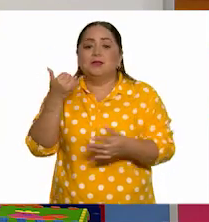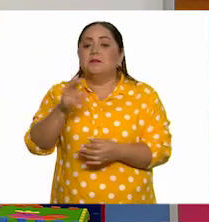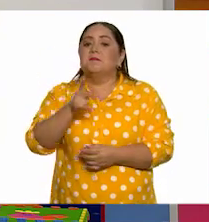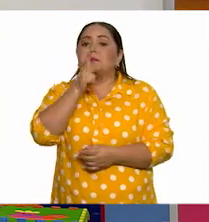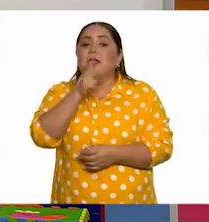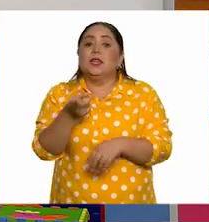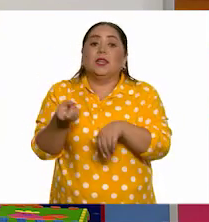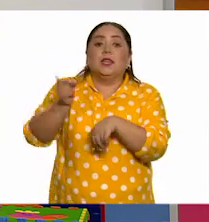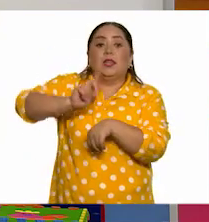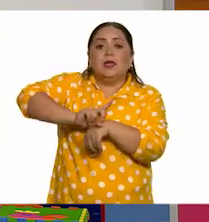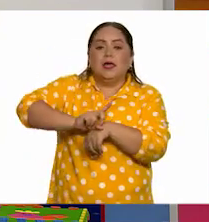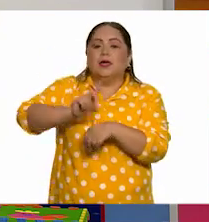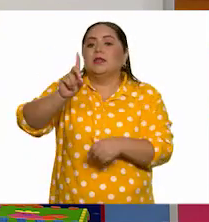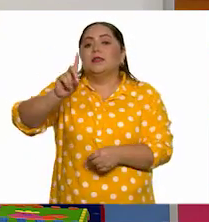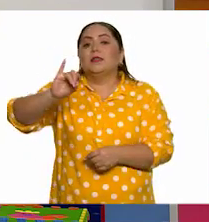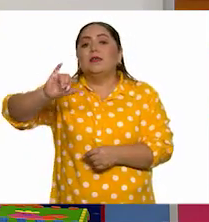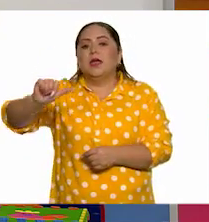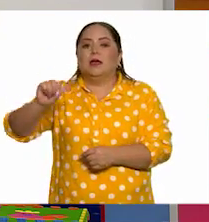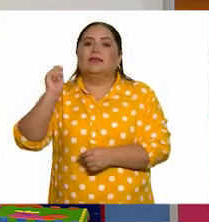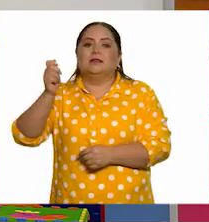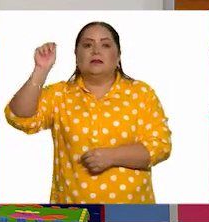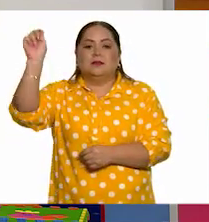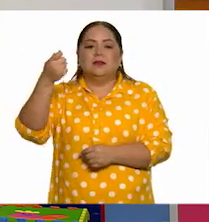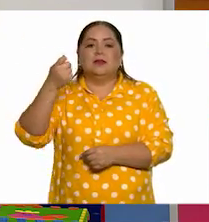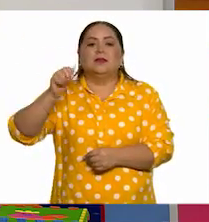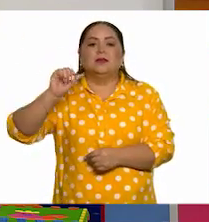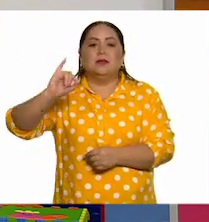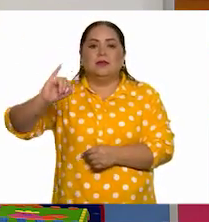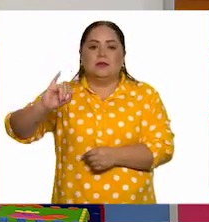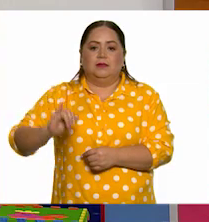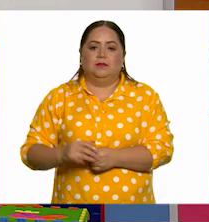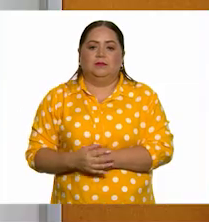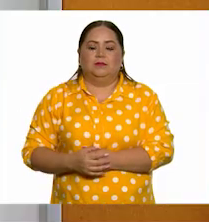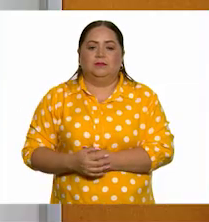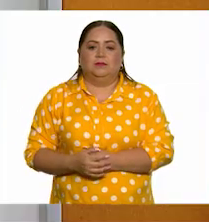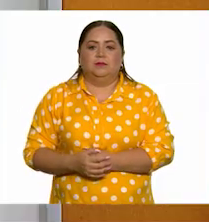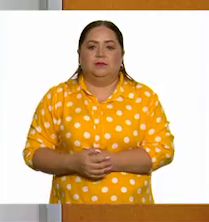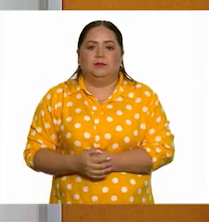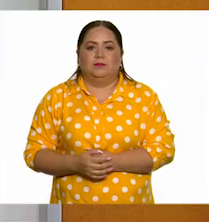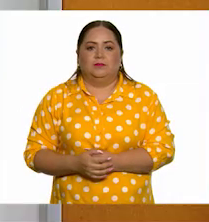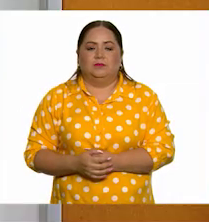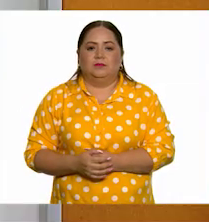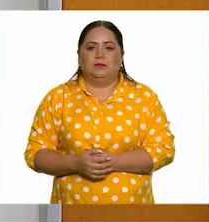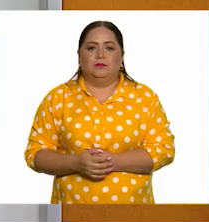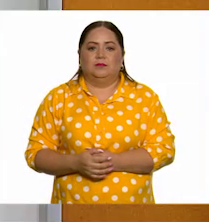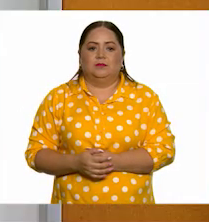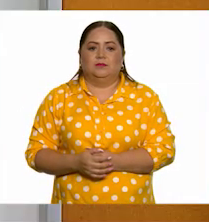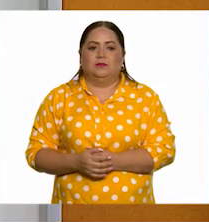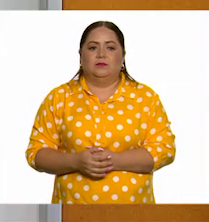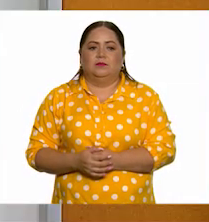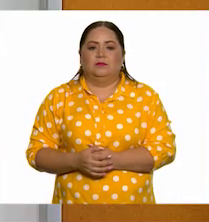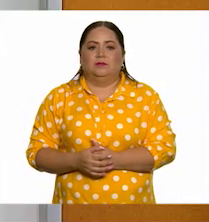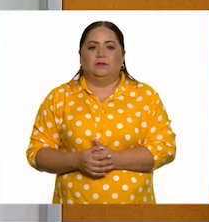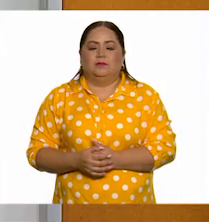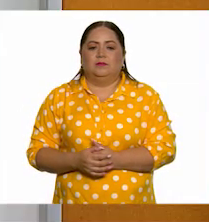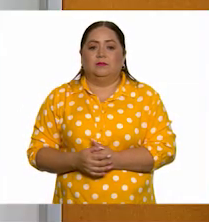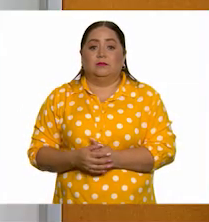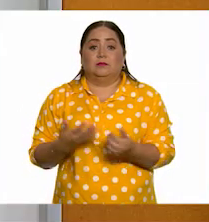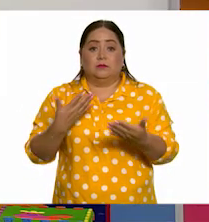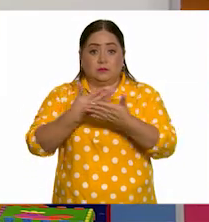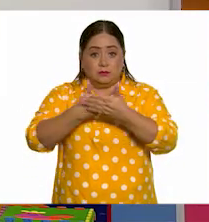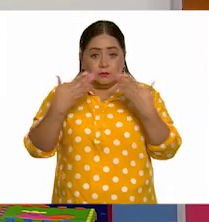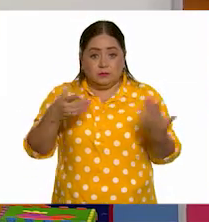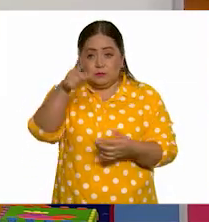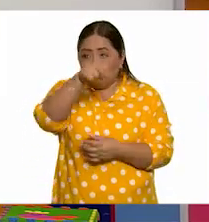palabra día. Día. Que lleva acento en la I. Así es. Ahora,